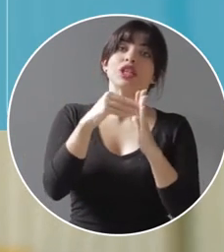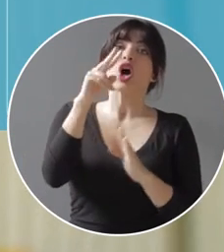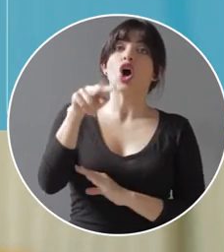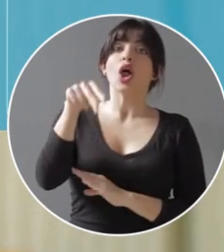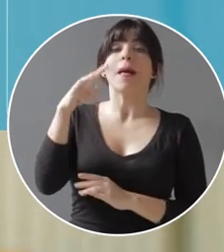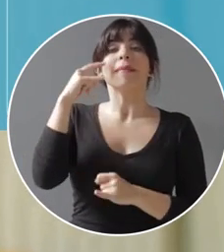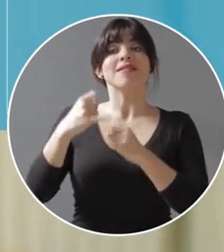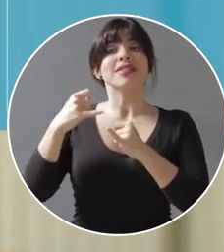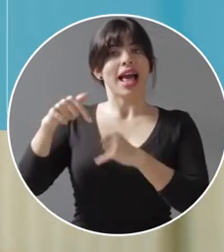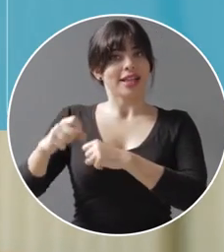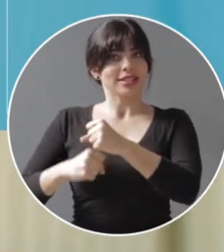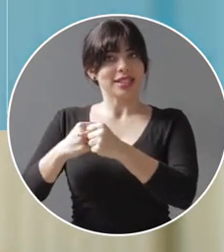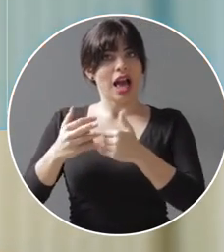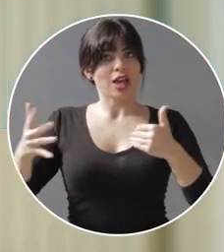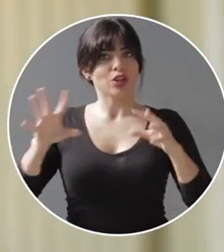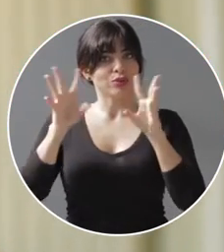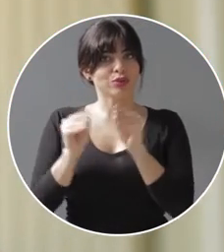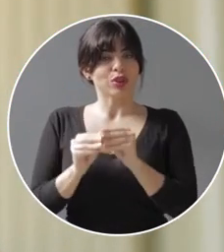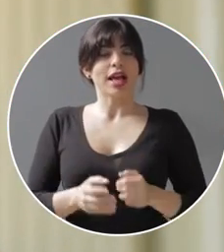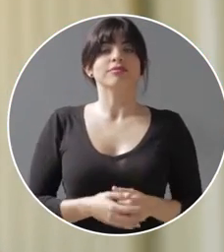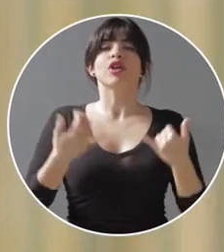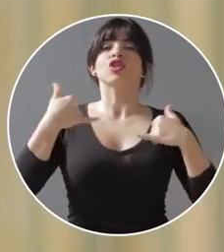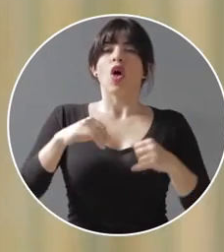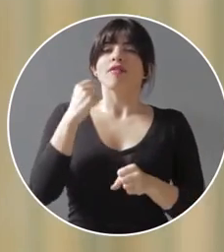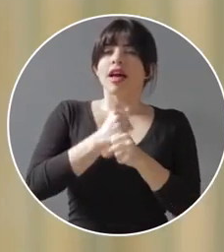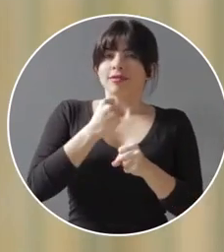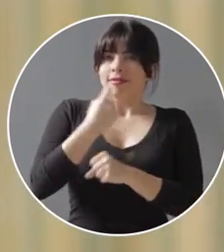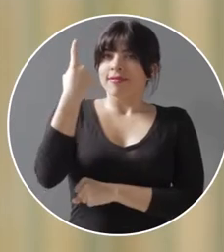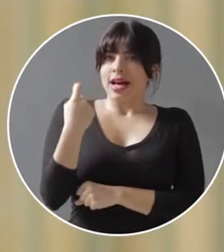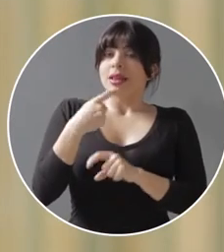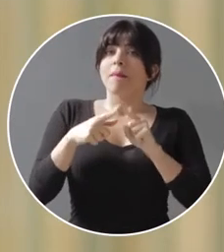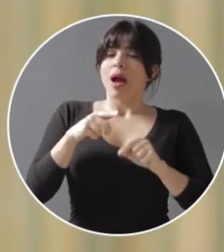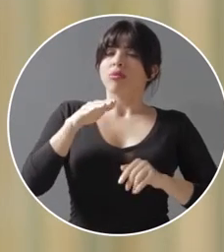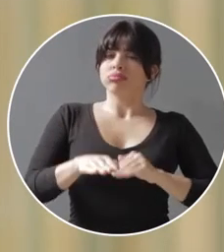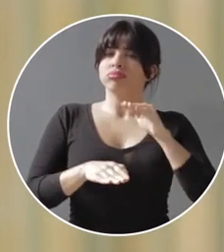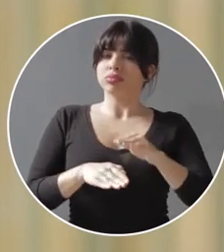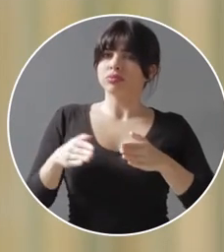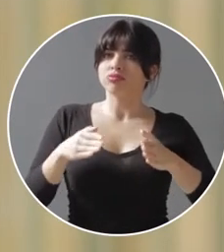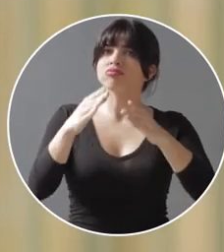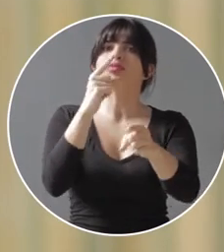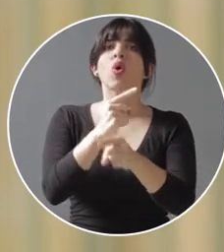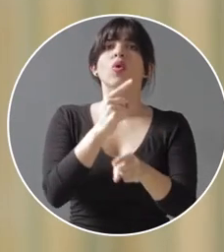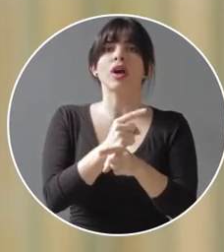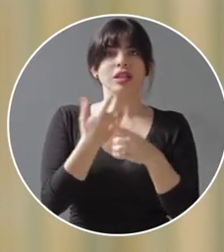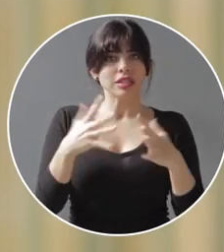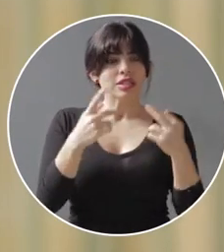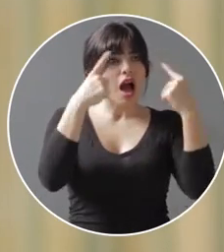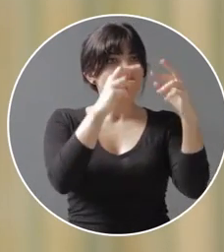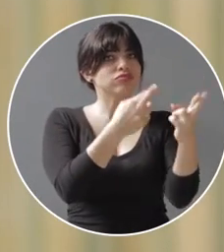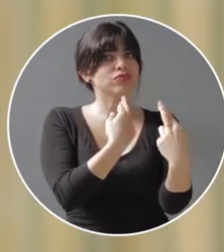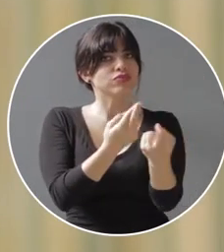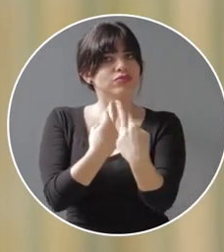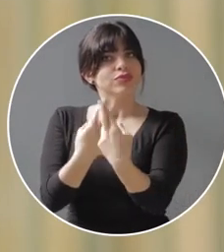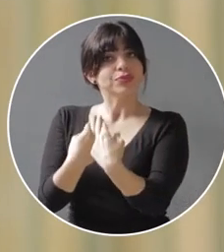millones de colones al final del año. Todavía tenemos tareas pendientes, pero hemos dado pasos en la dirección correcta y ya vemos